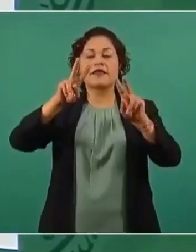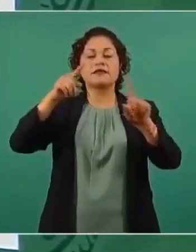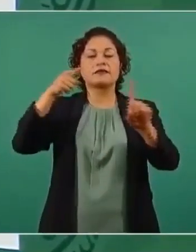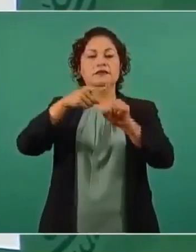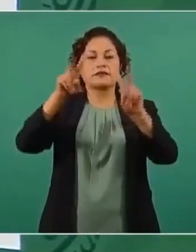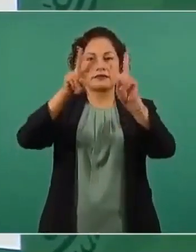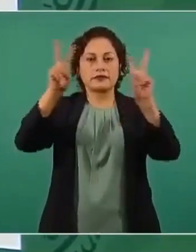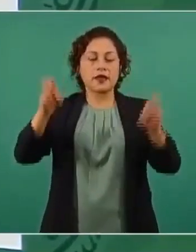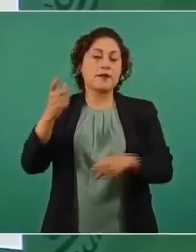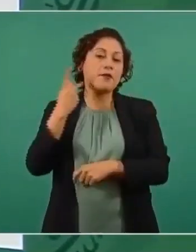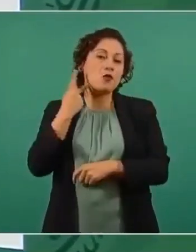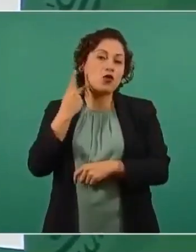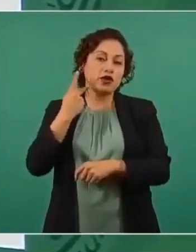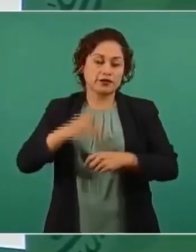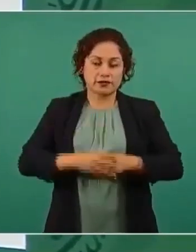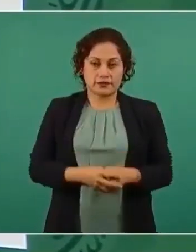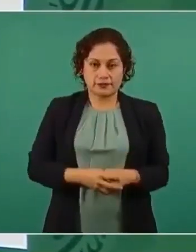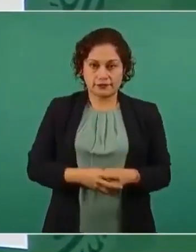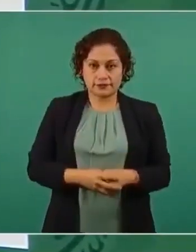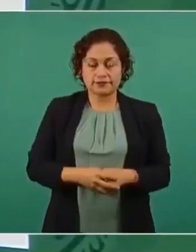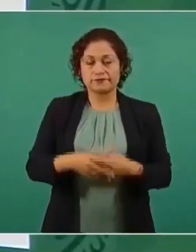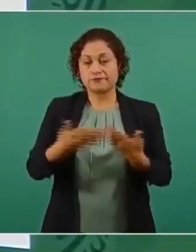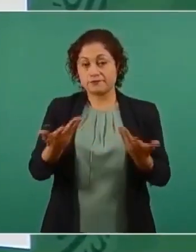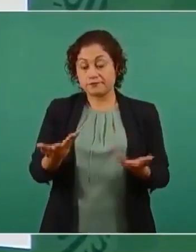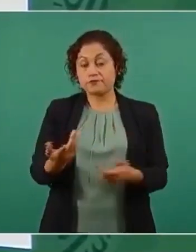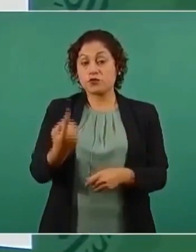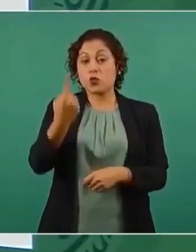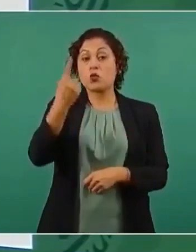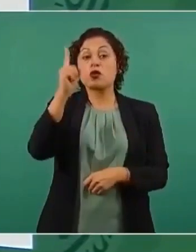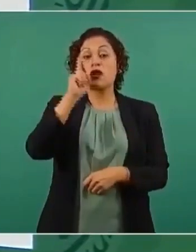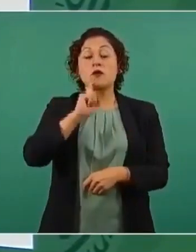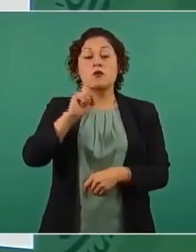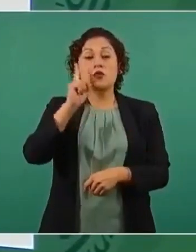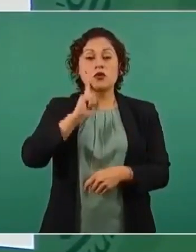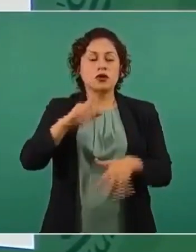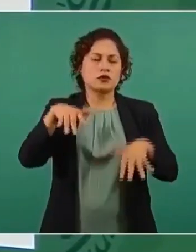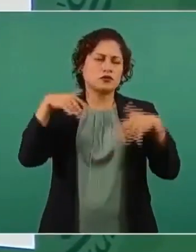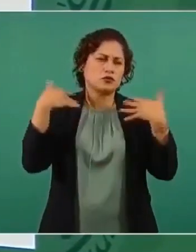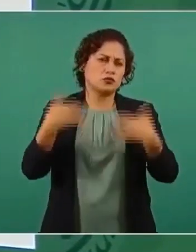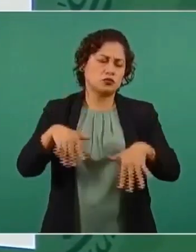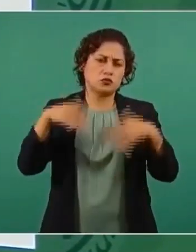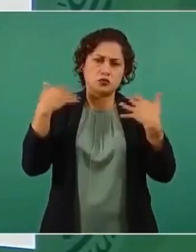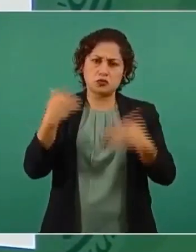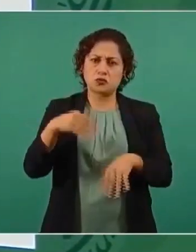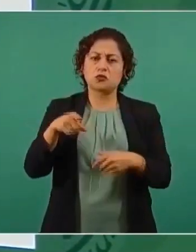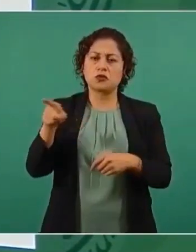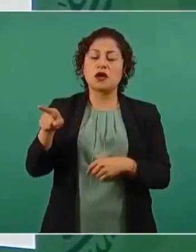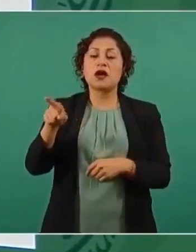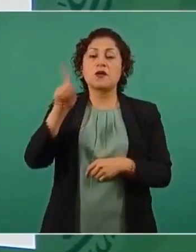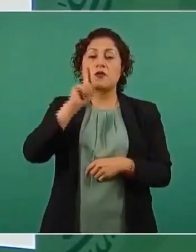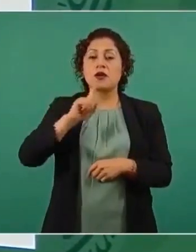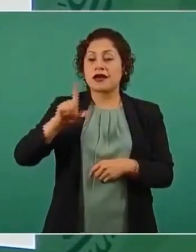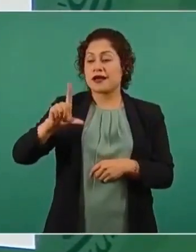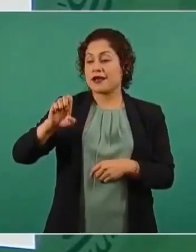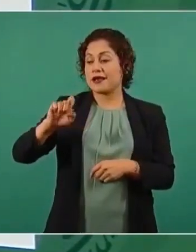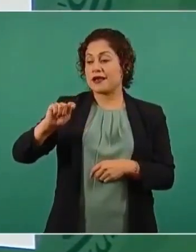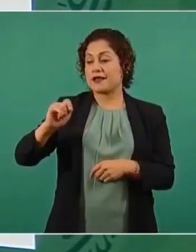Falleció una mujer extraordinaria que nos ayudaba en el programa de becas, Leti Ánimas.